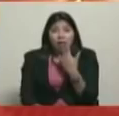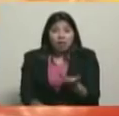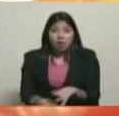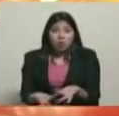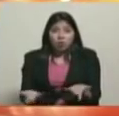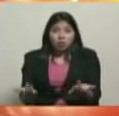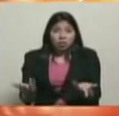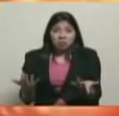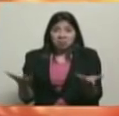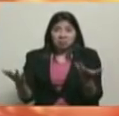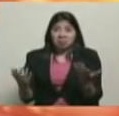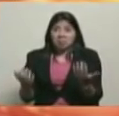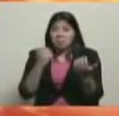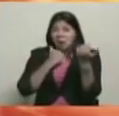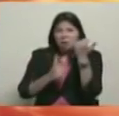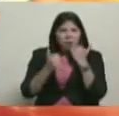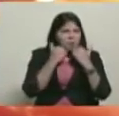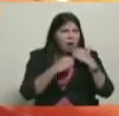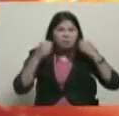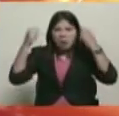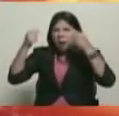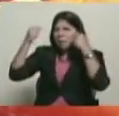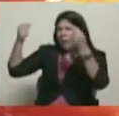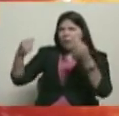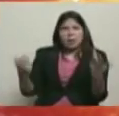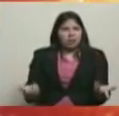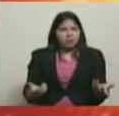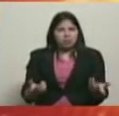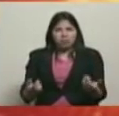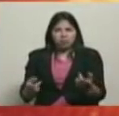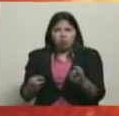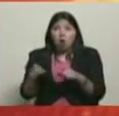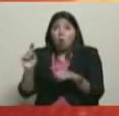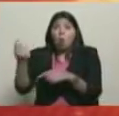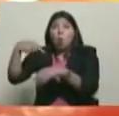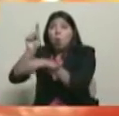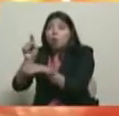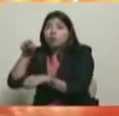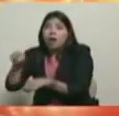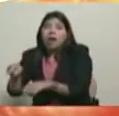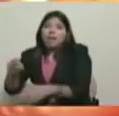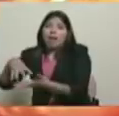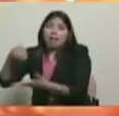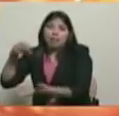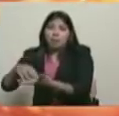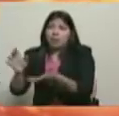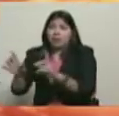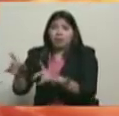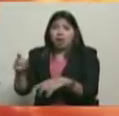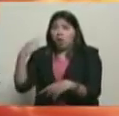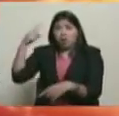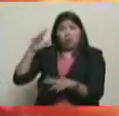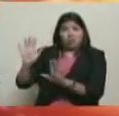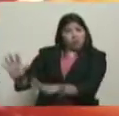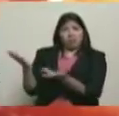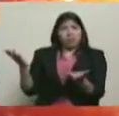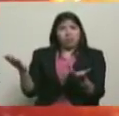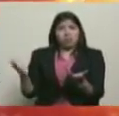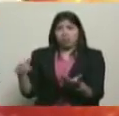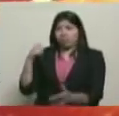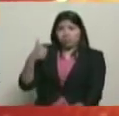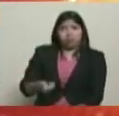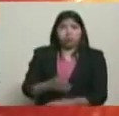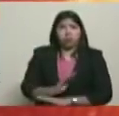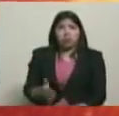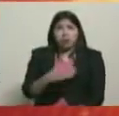manifestación distinta a lo que ocurrió aquí, en Plaza Altamira, con la locura de los locos de toda la vida que creen que le van a dar un golpe